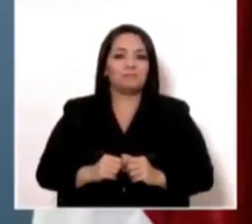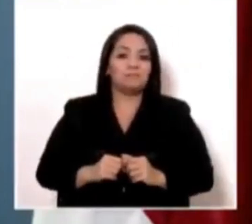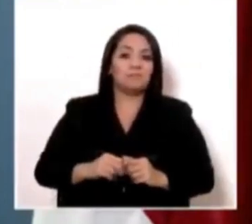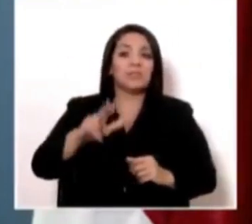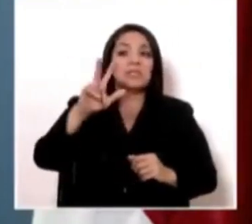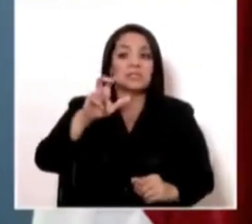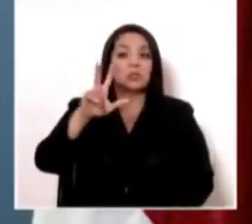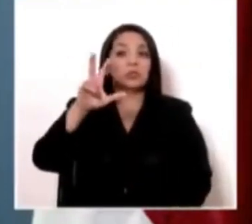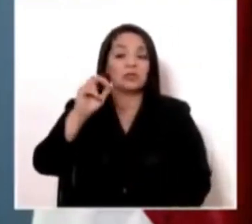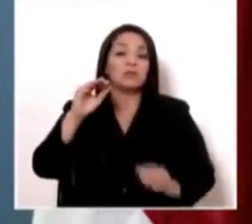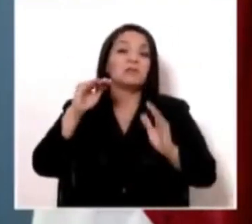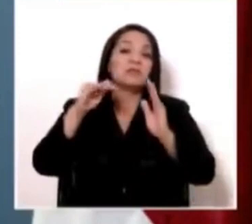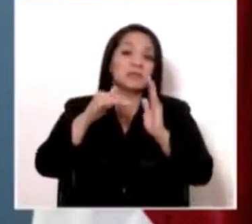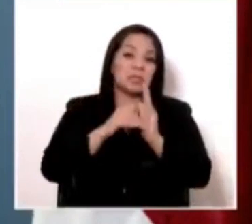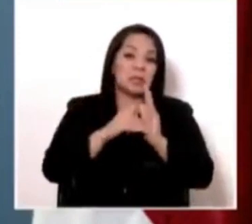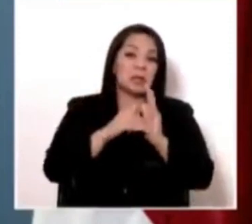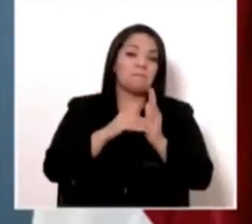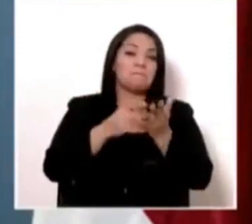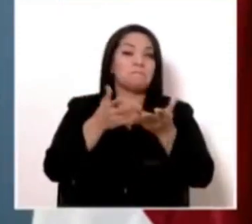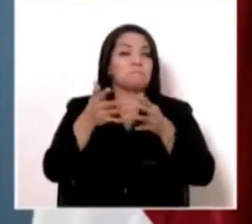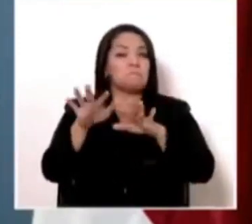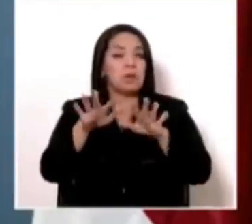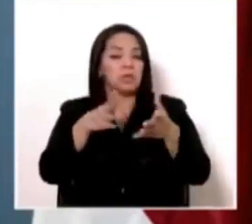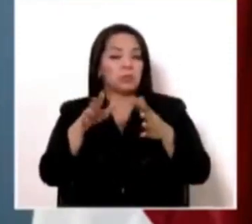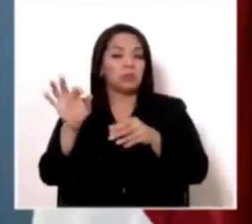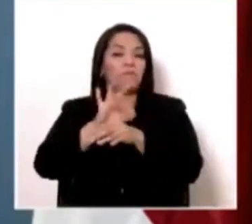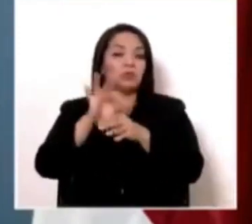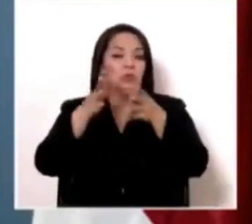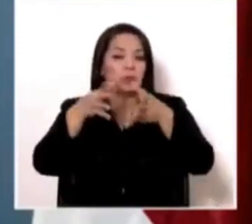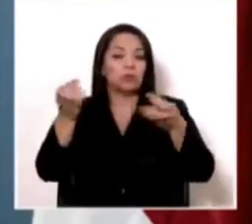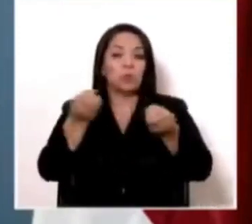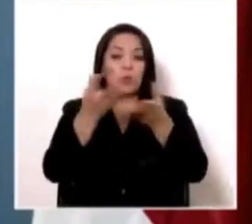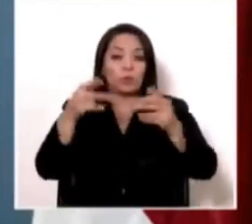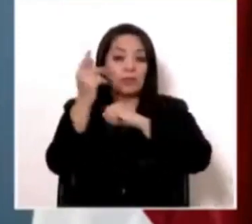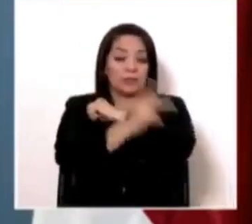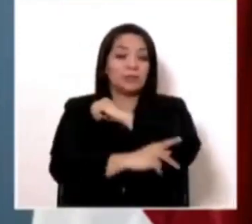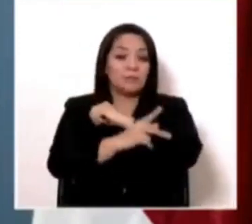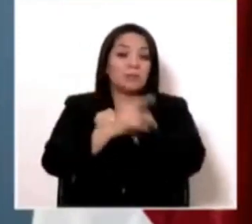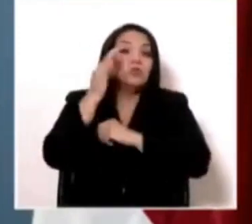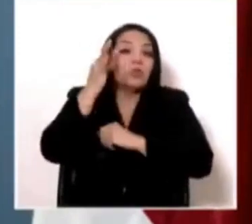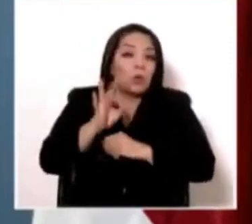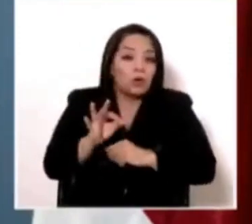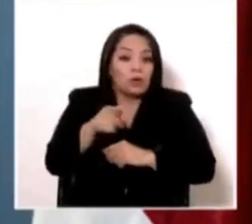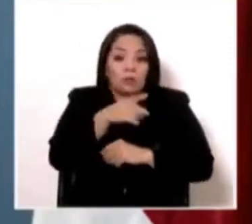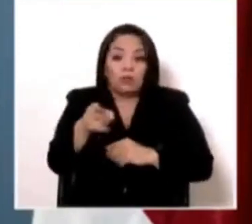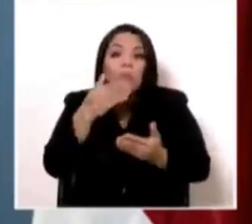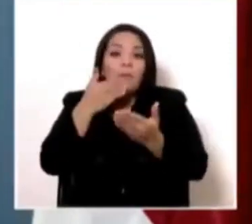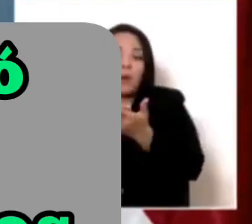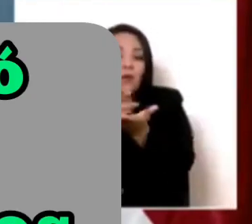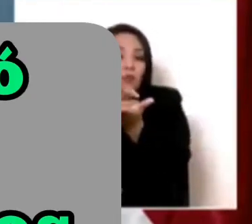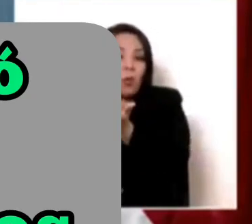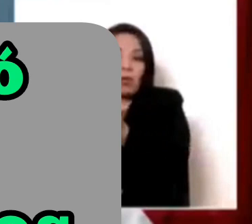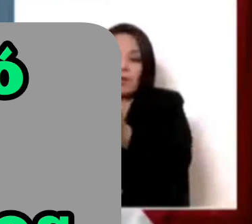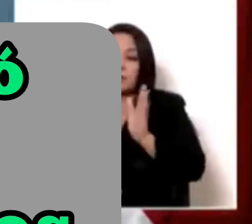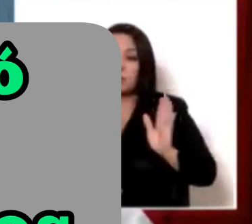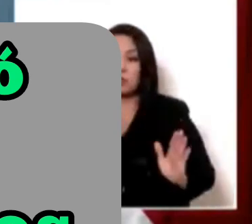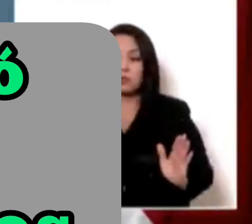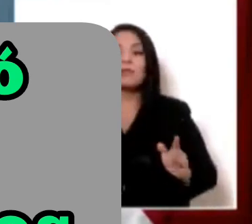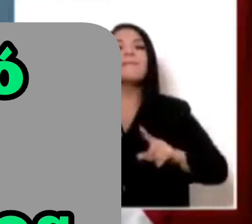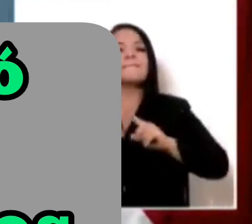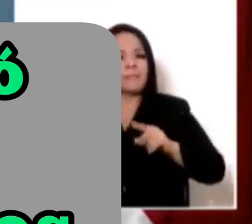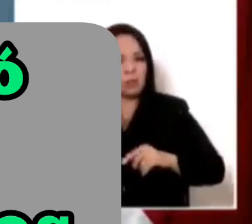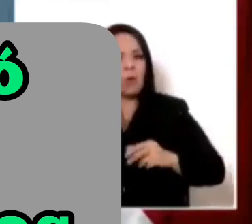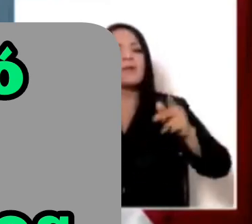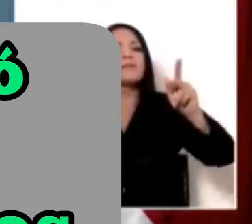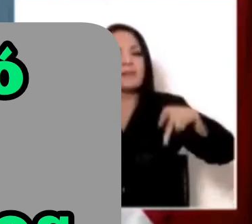.000, más o menos, empleados públicos que hay en este país son gente buena y honesta. Pero sí, hay gente que